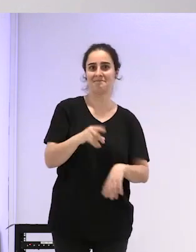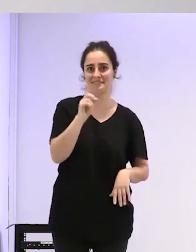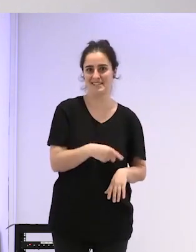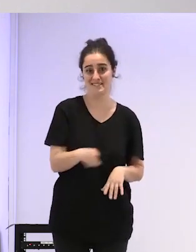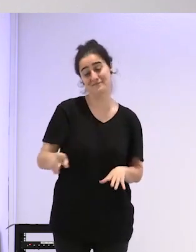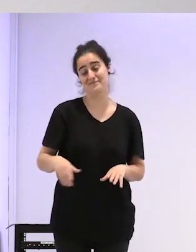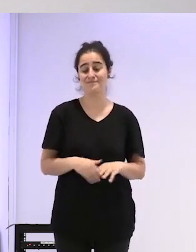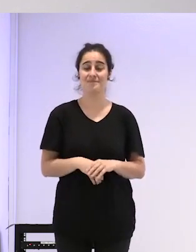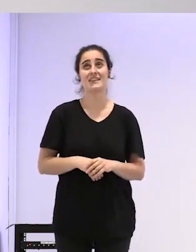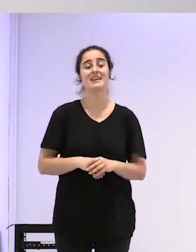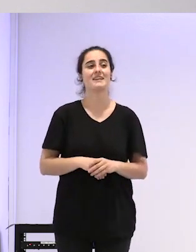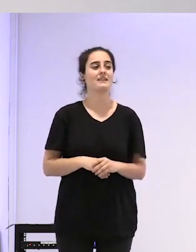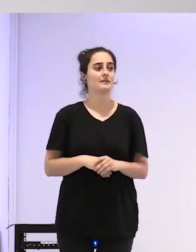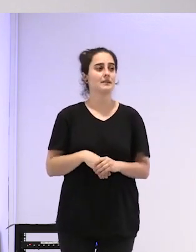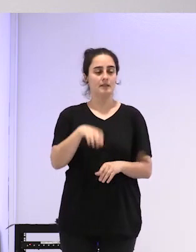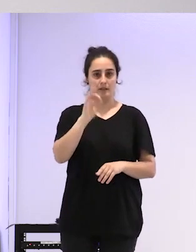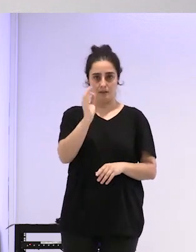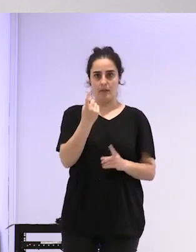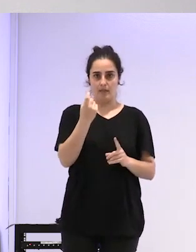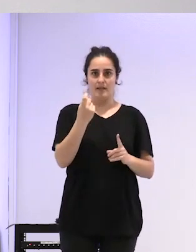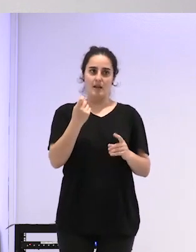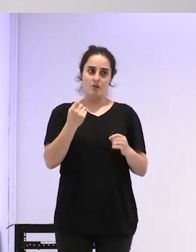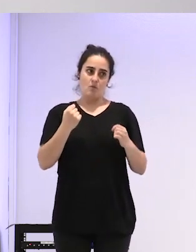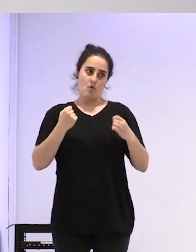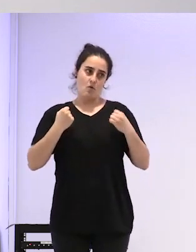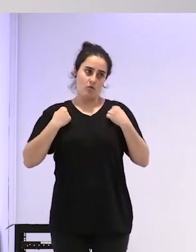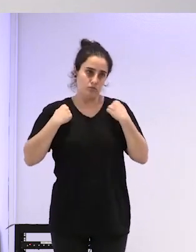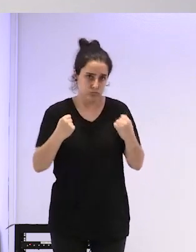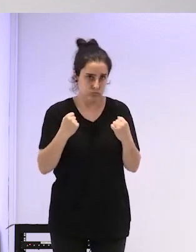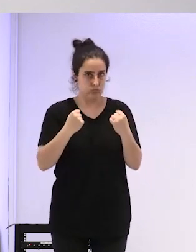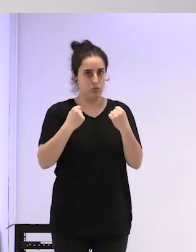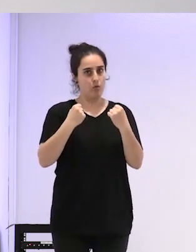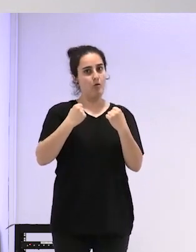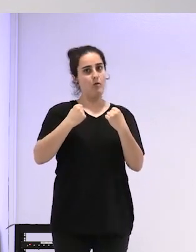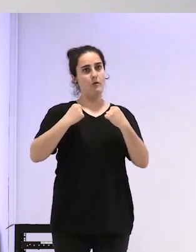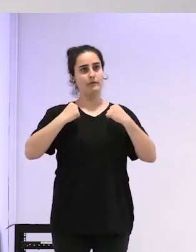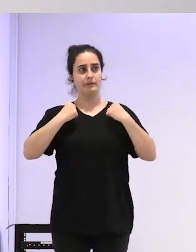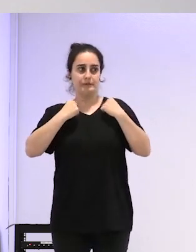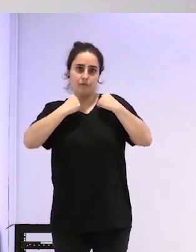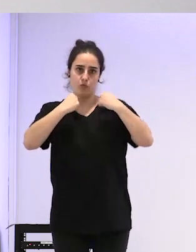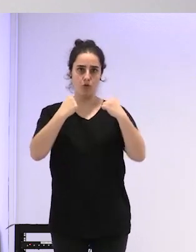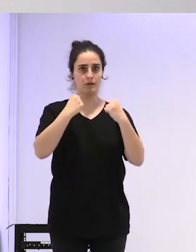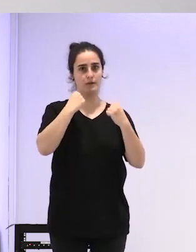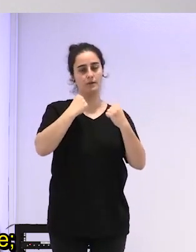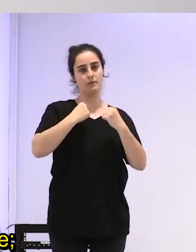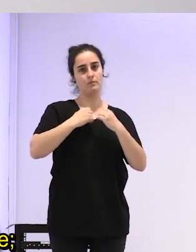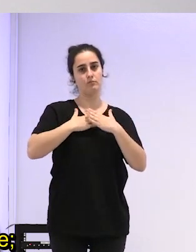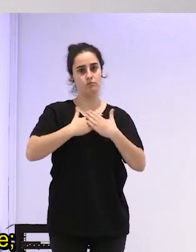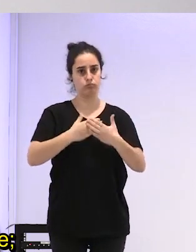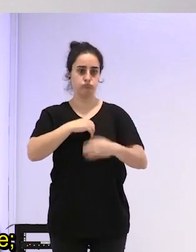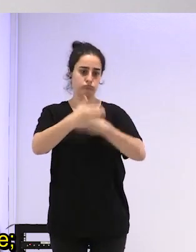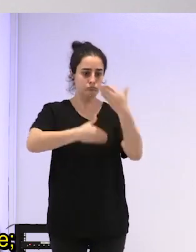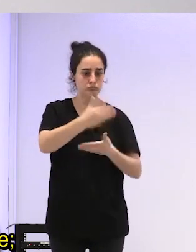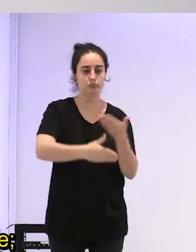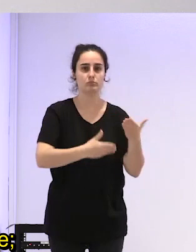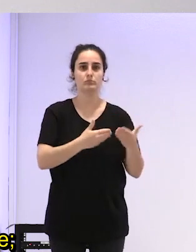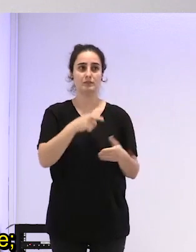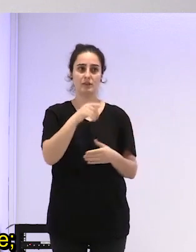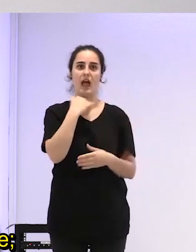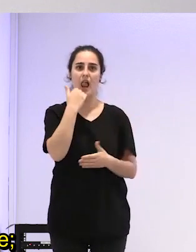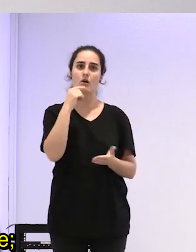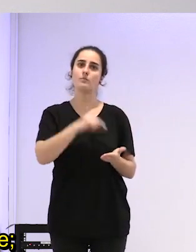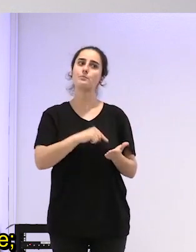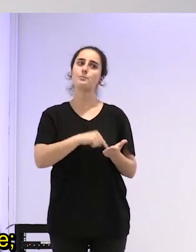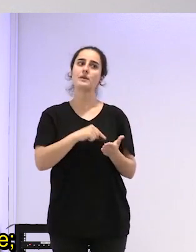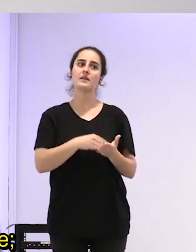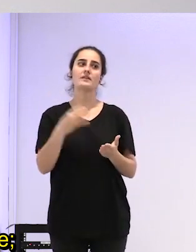que hace falta mucha energía para ponerse a sí y bueno de hecho es algo que tenemos muy pendiente lo